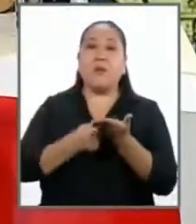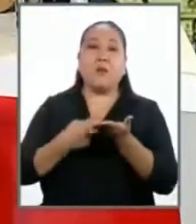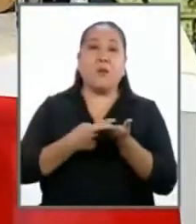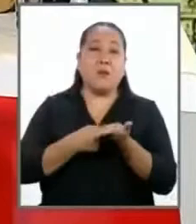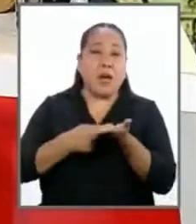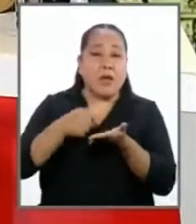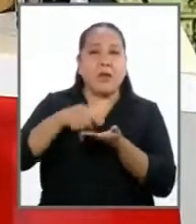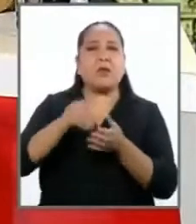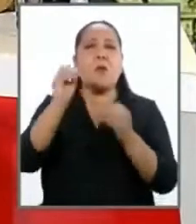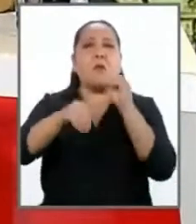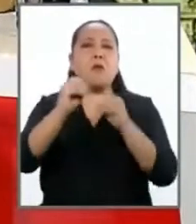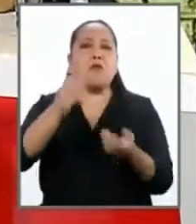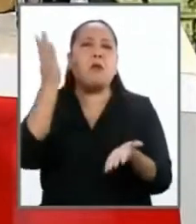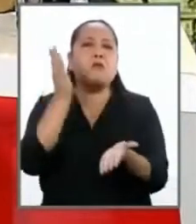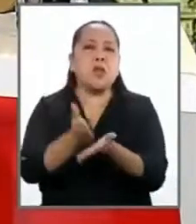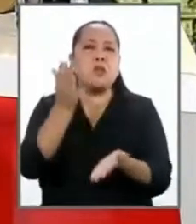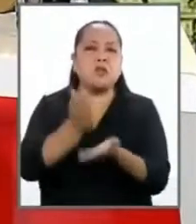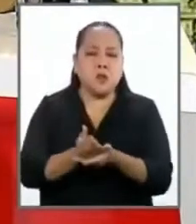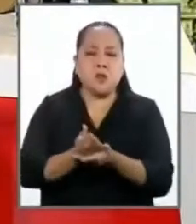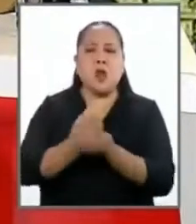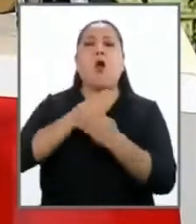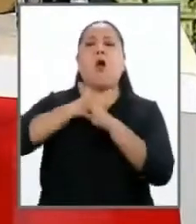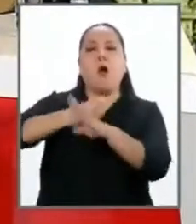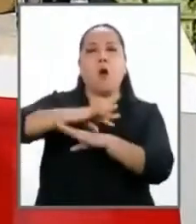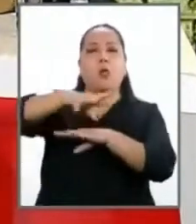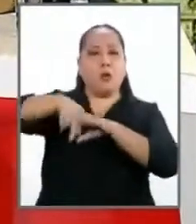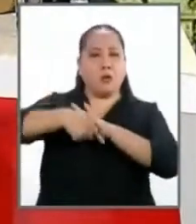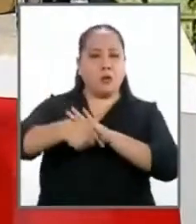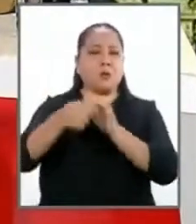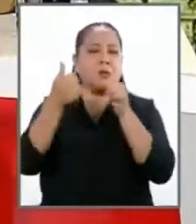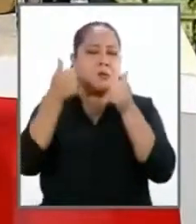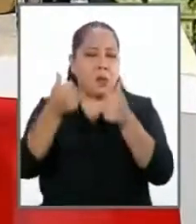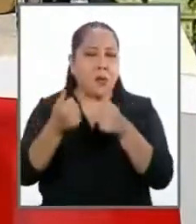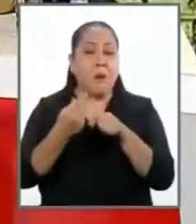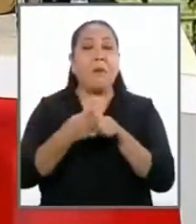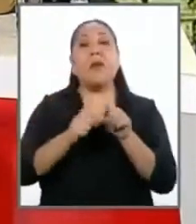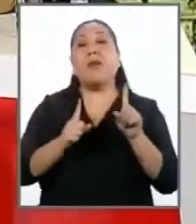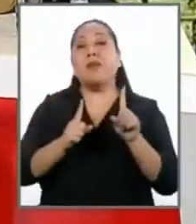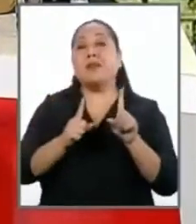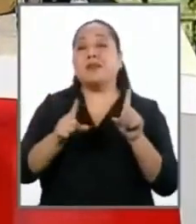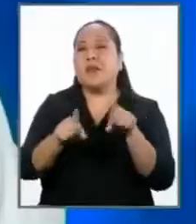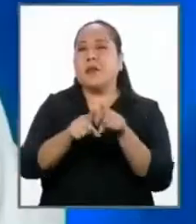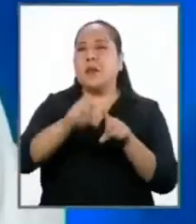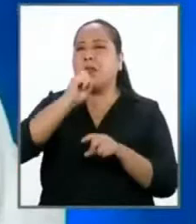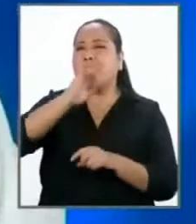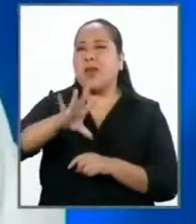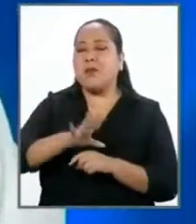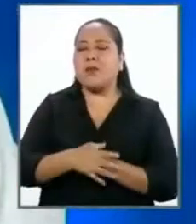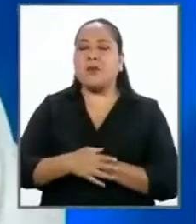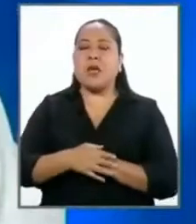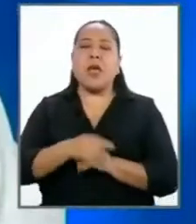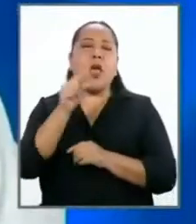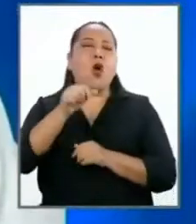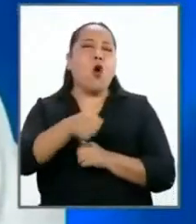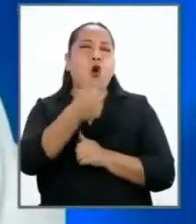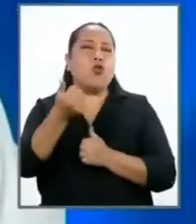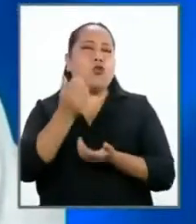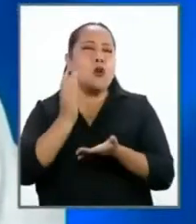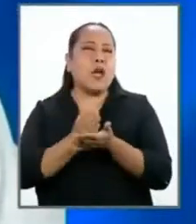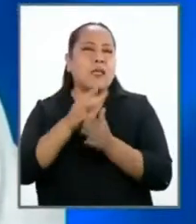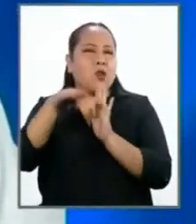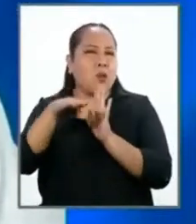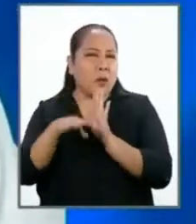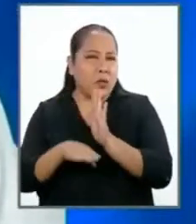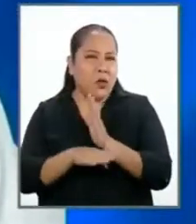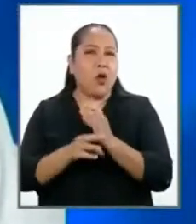que son muy drásticas contra la corrupción y eso está muy bien. ¿No? Pero hablemos también de los actos menores. ¿Cómo